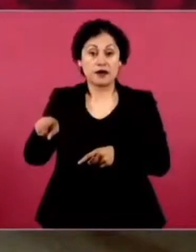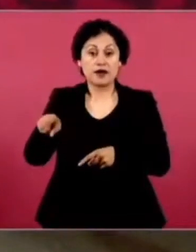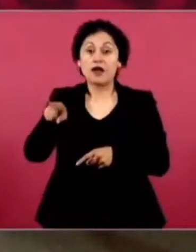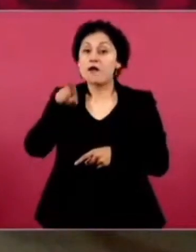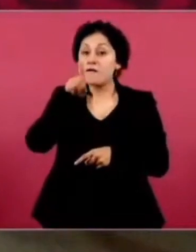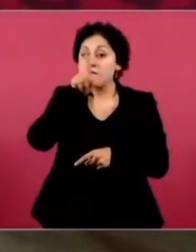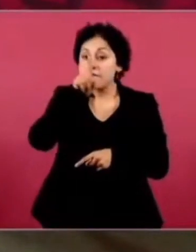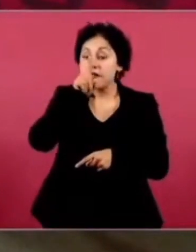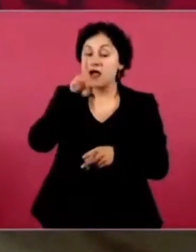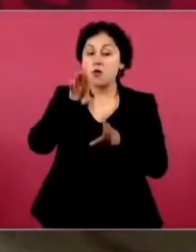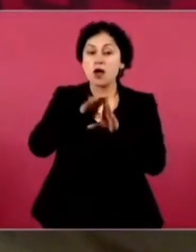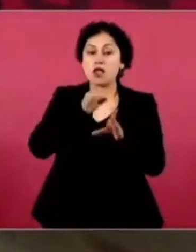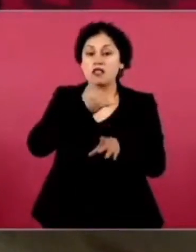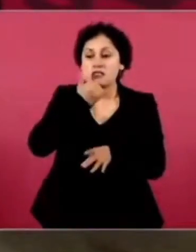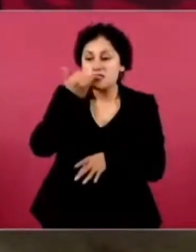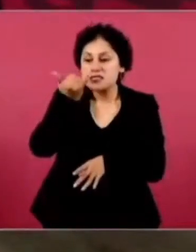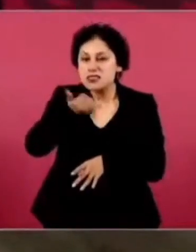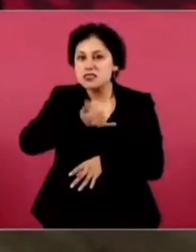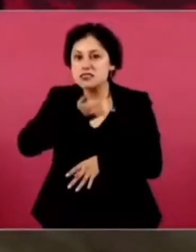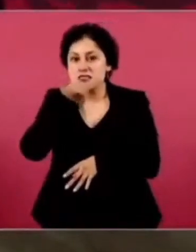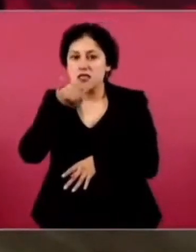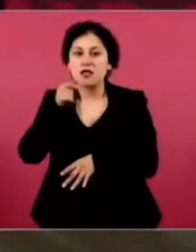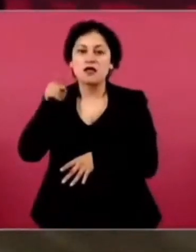No lo metan a jugar.